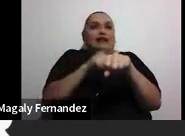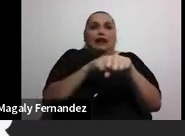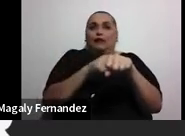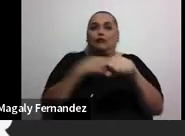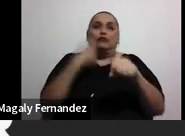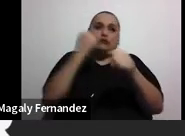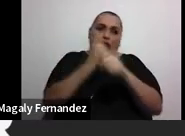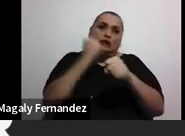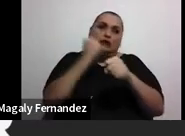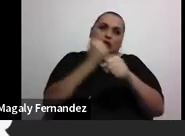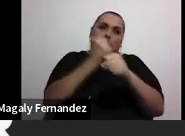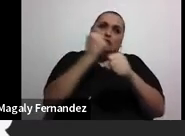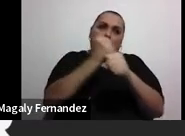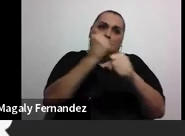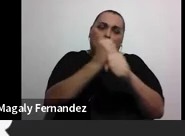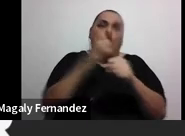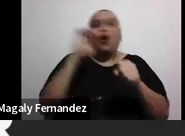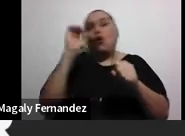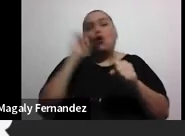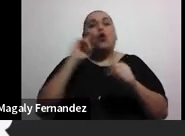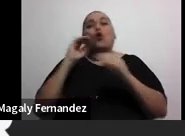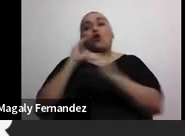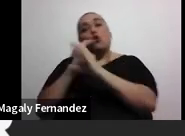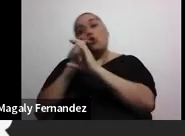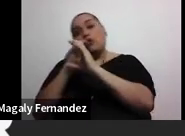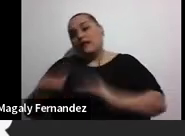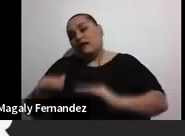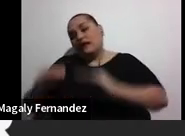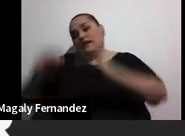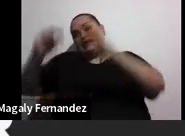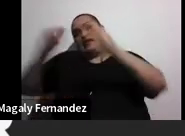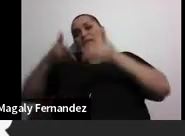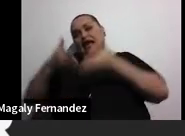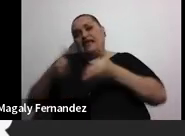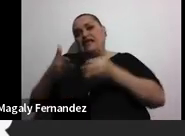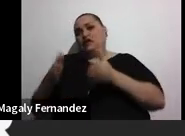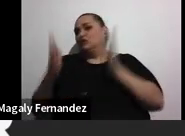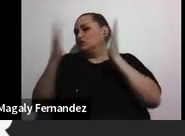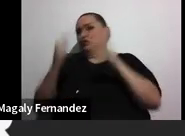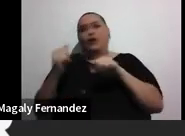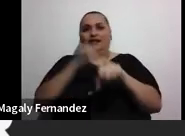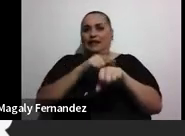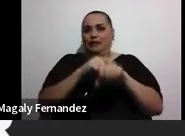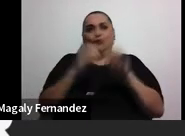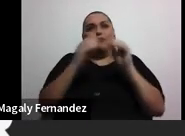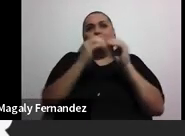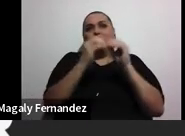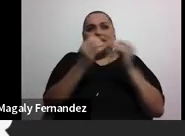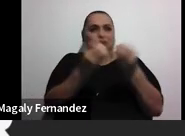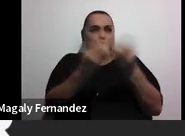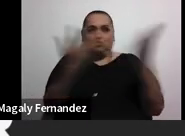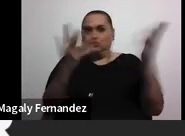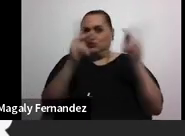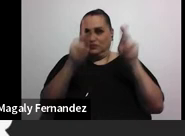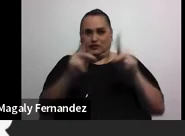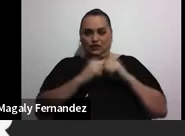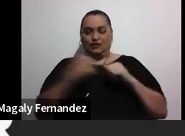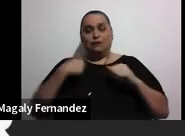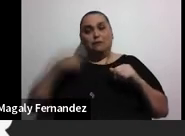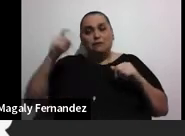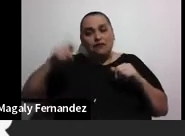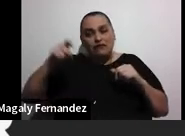o estar criando o cuidando a mis hijos e hijas. No hay tiempo para más para muchas personas. Me hace falta